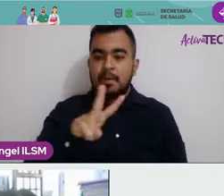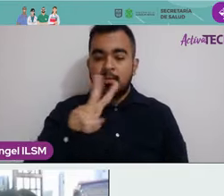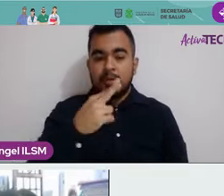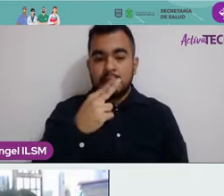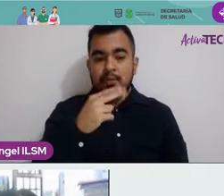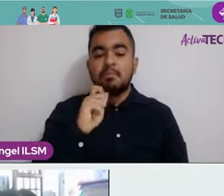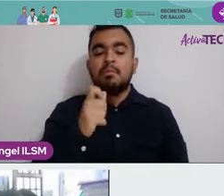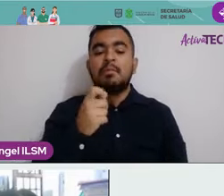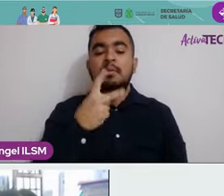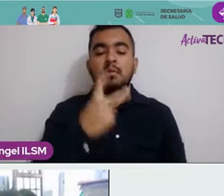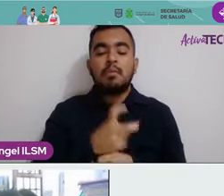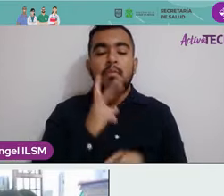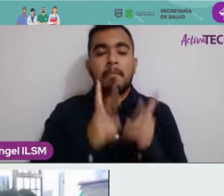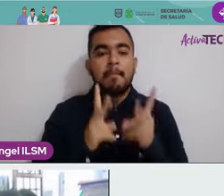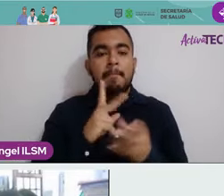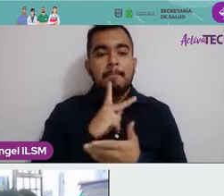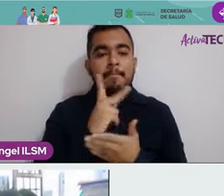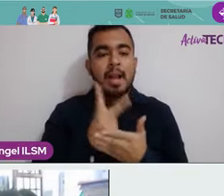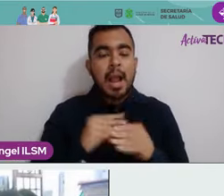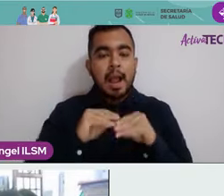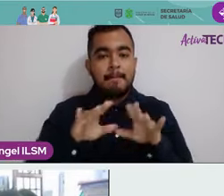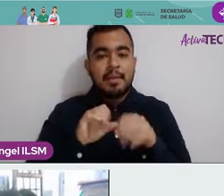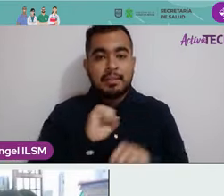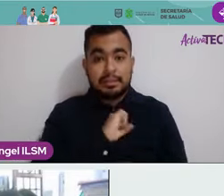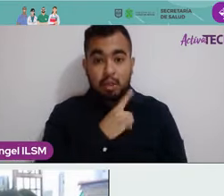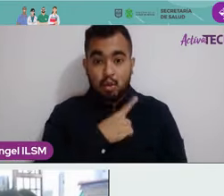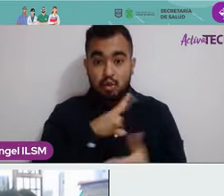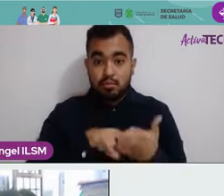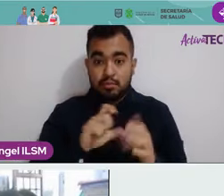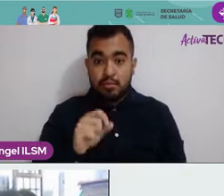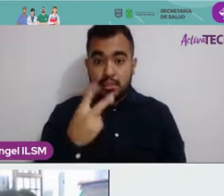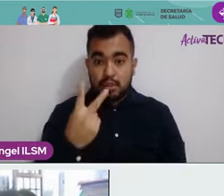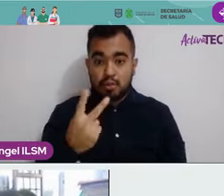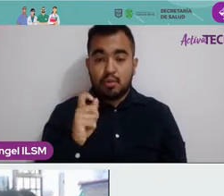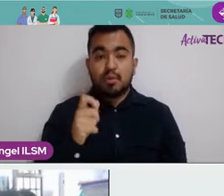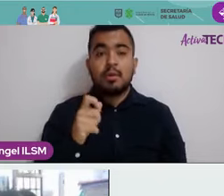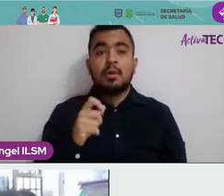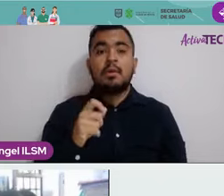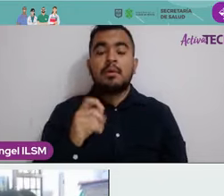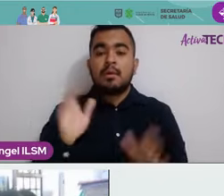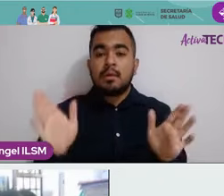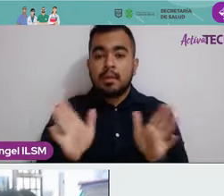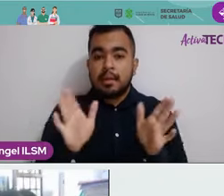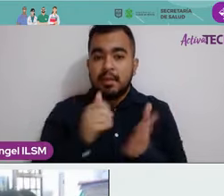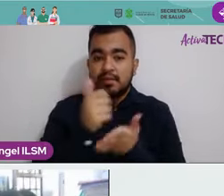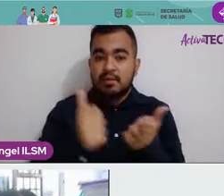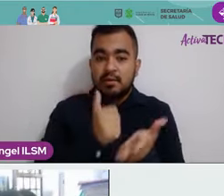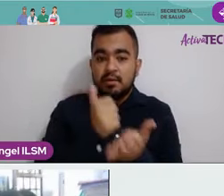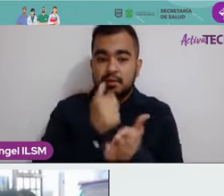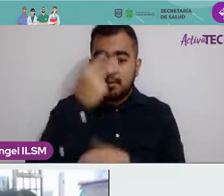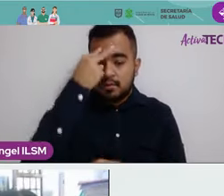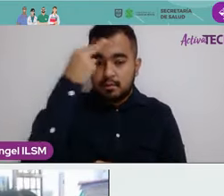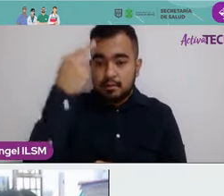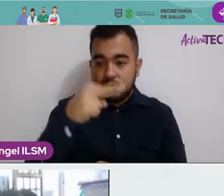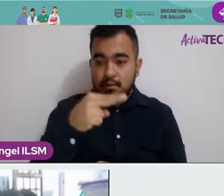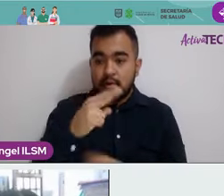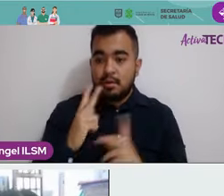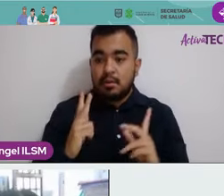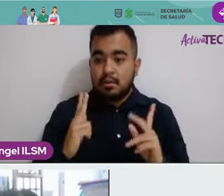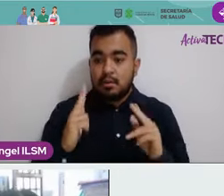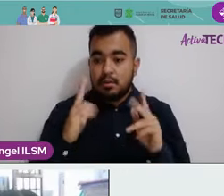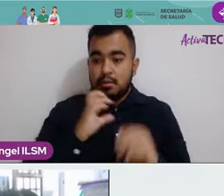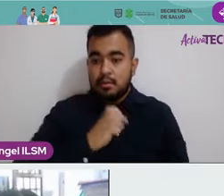2022, esto en el marco del programa institucional Actívate CDMX. Hoy con el tema cáncer, cérvico,